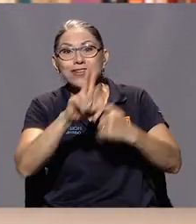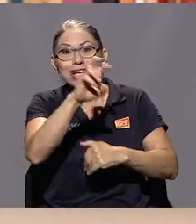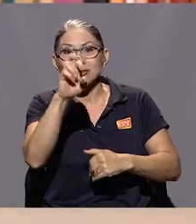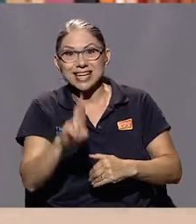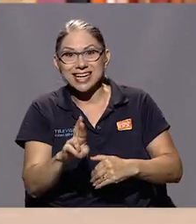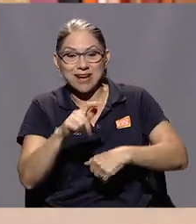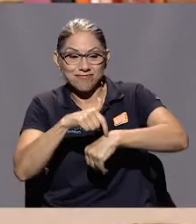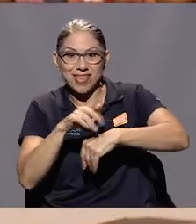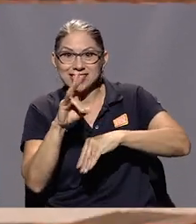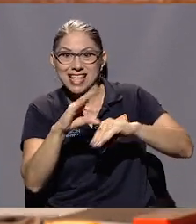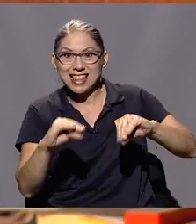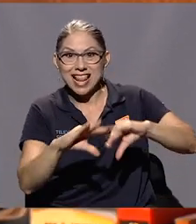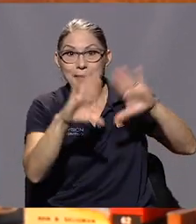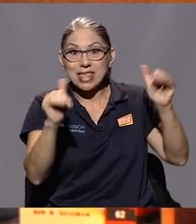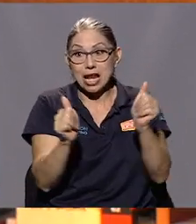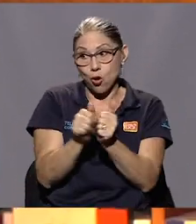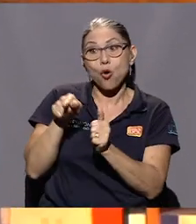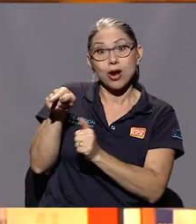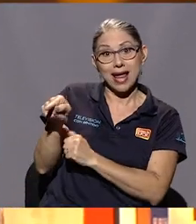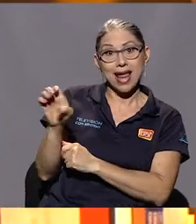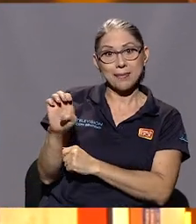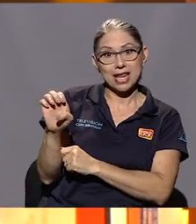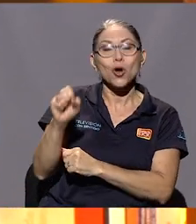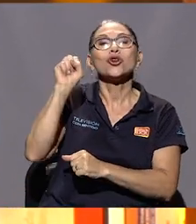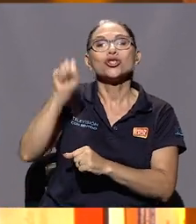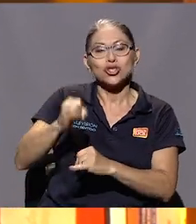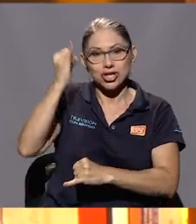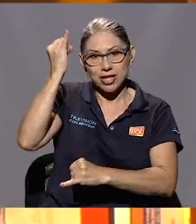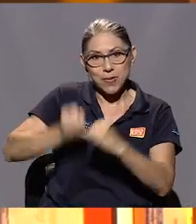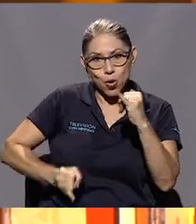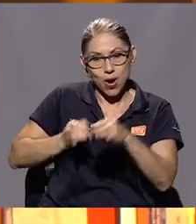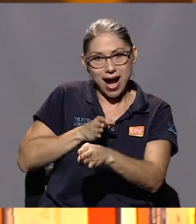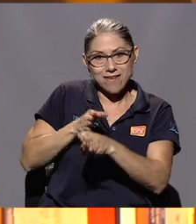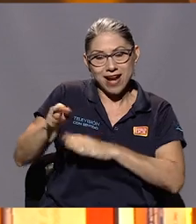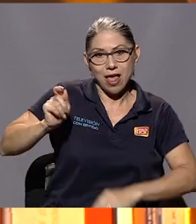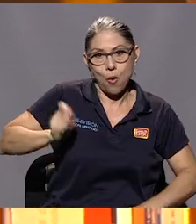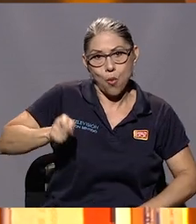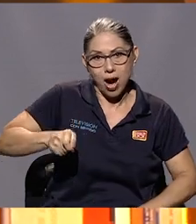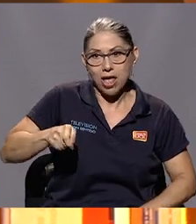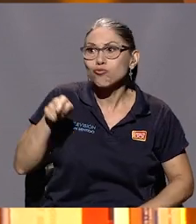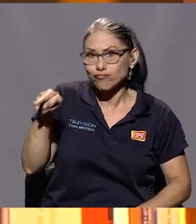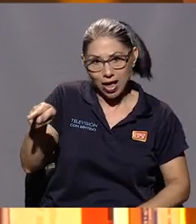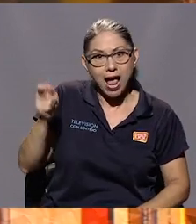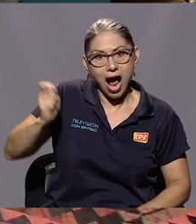mañana con Emilio, que sí terminó la carrera de abogado, Emilio es abogado.